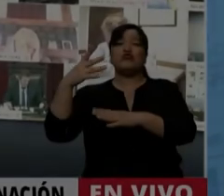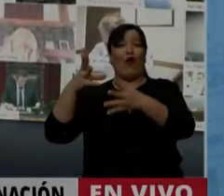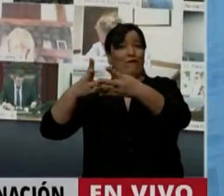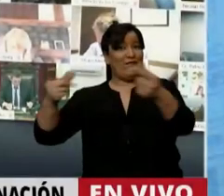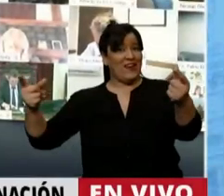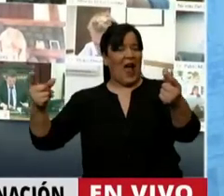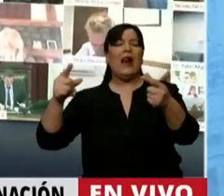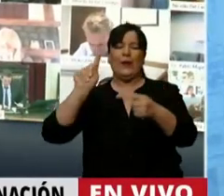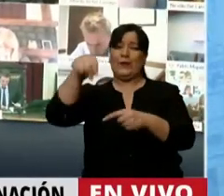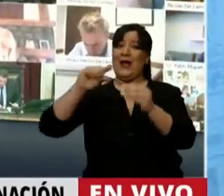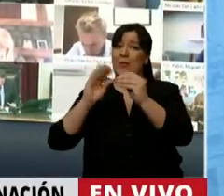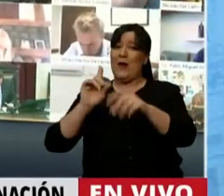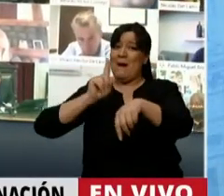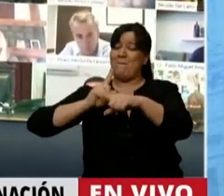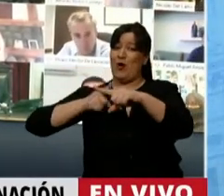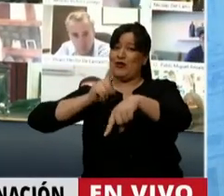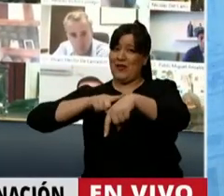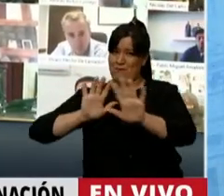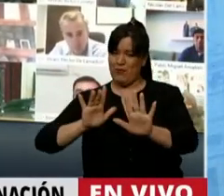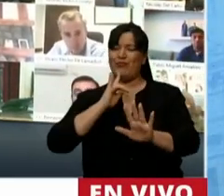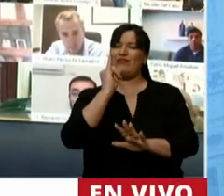Tiene la palabra el diputado Jorge Enríquez.